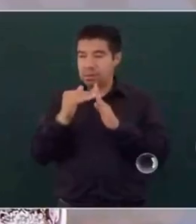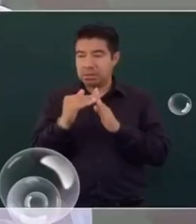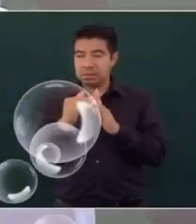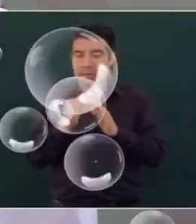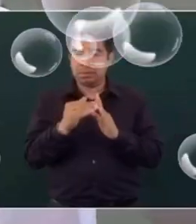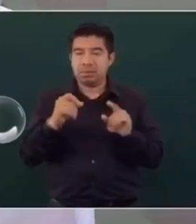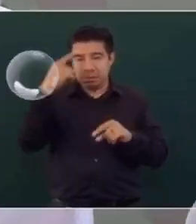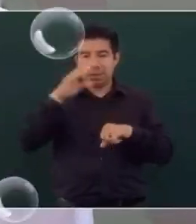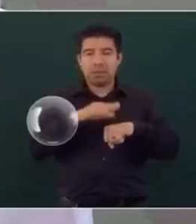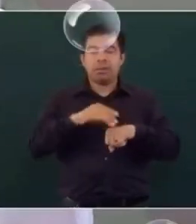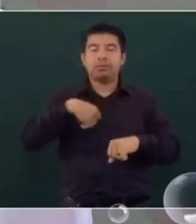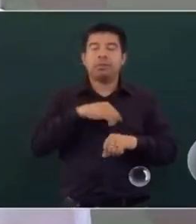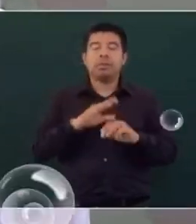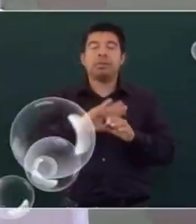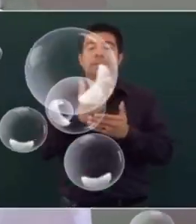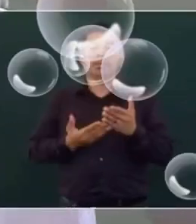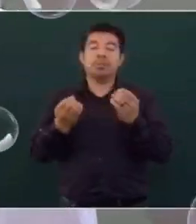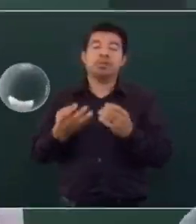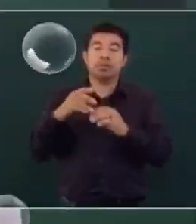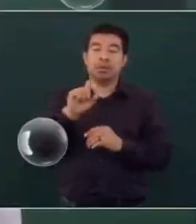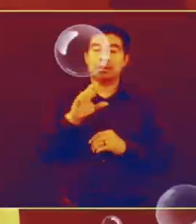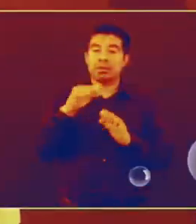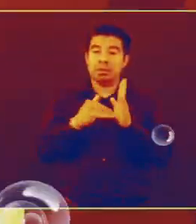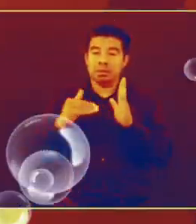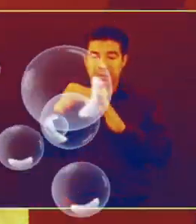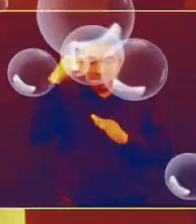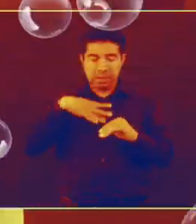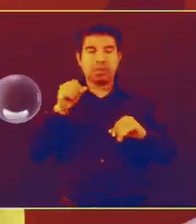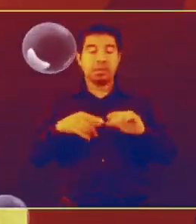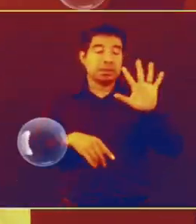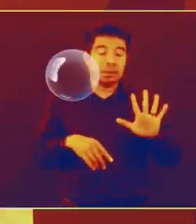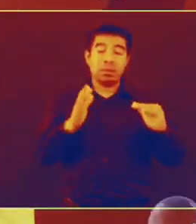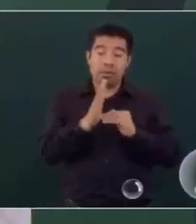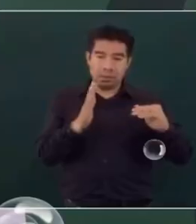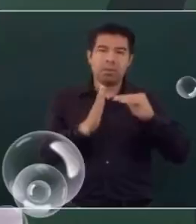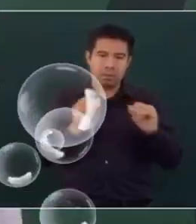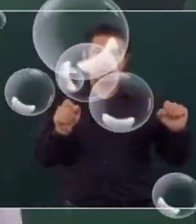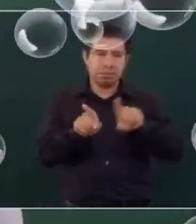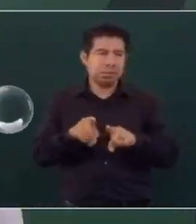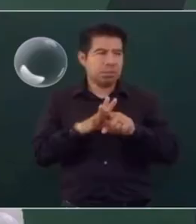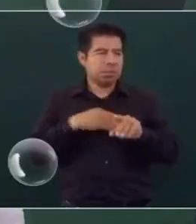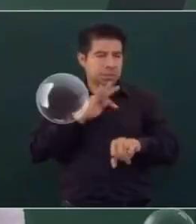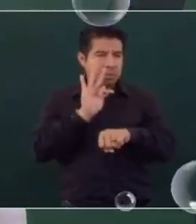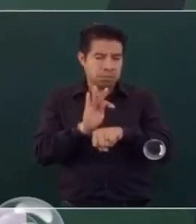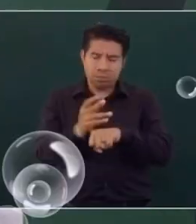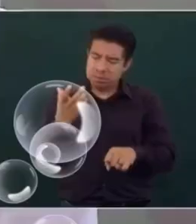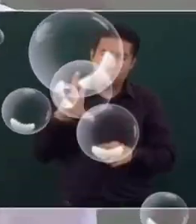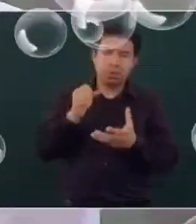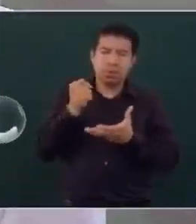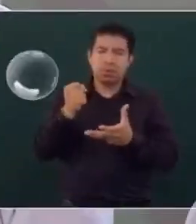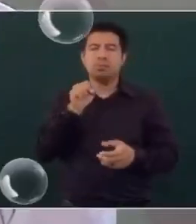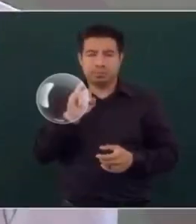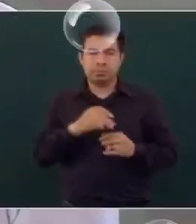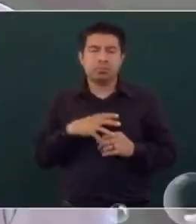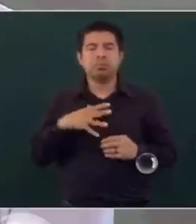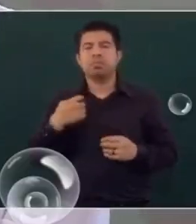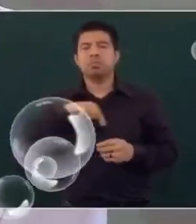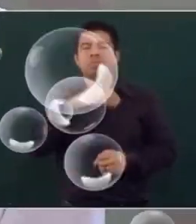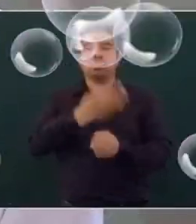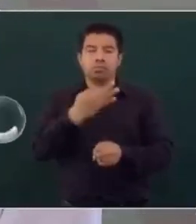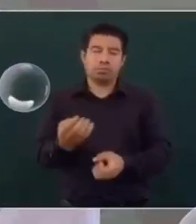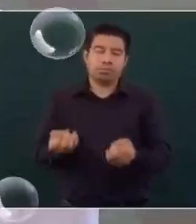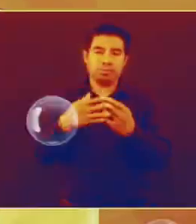Y los programas de bienestar están llegando a 25 millones. Hay otros 5 millones que también se benefician de manera directa del presupuesto. De modo que estamos